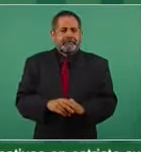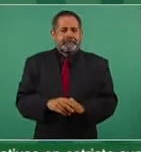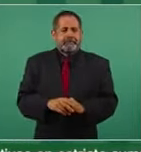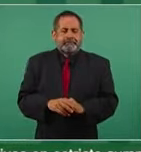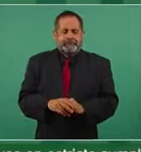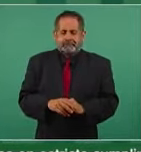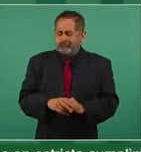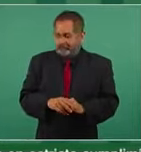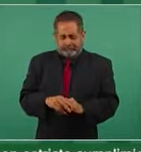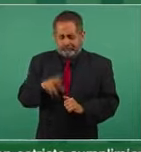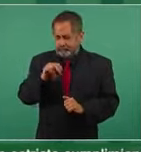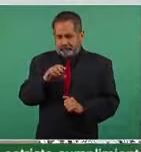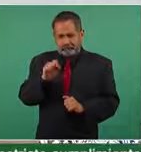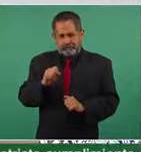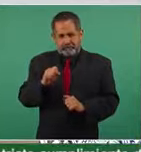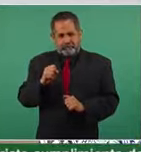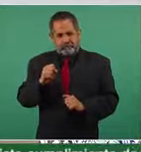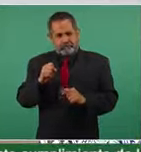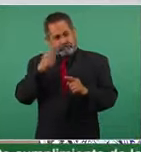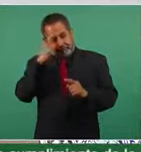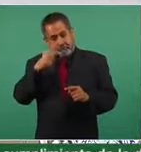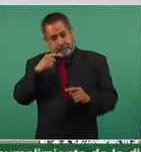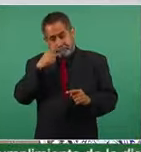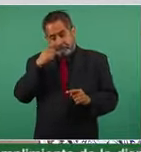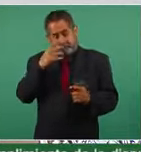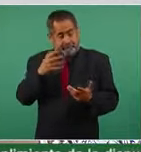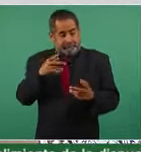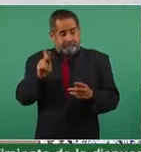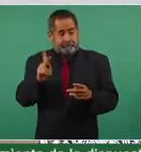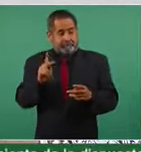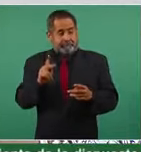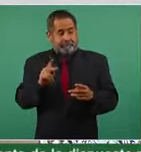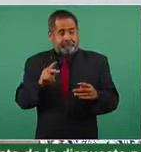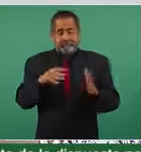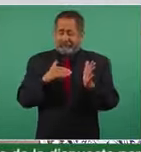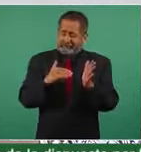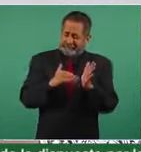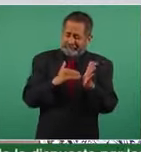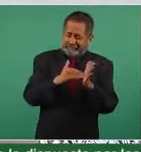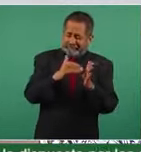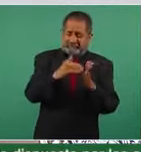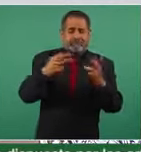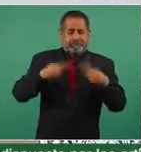No es para presumir, pero millones de personas.